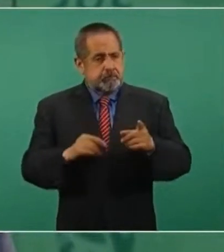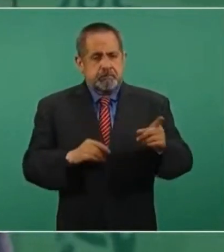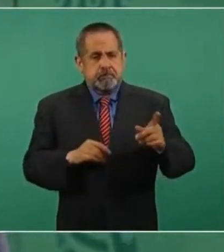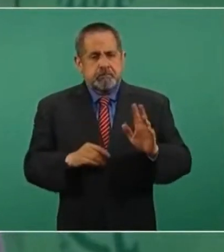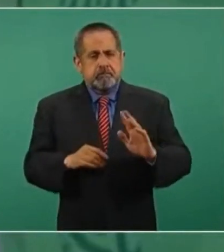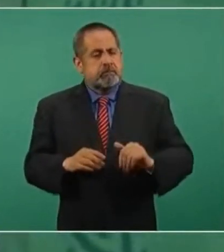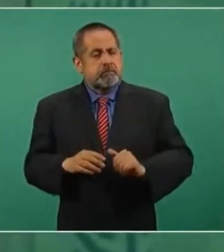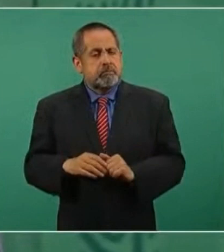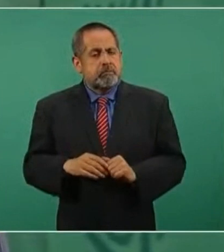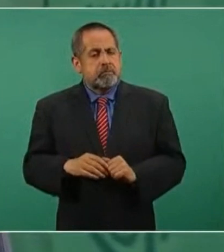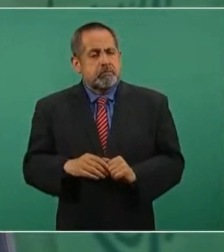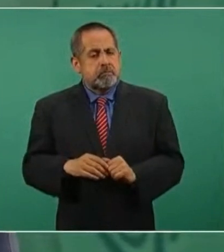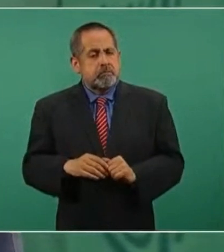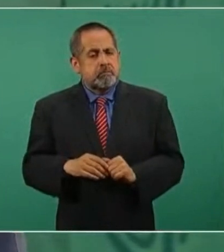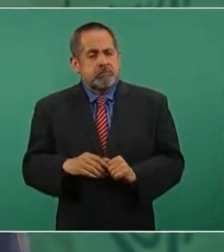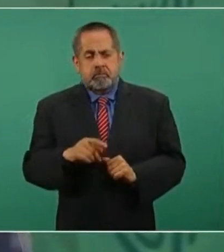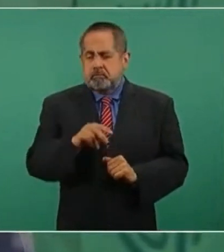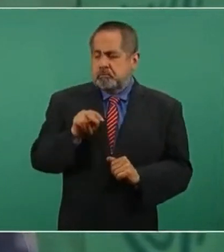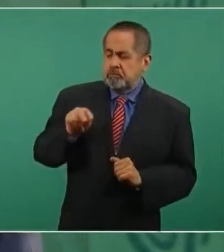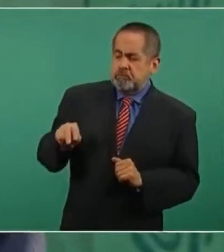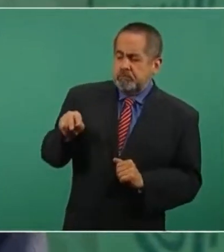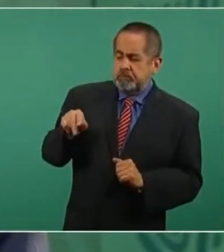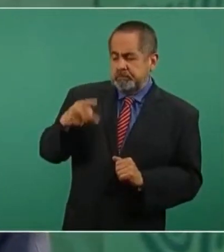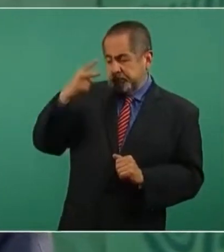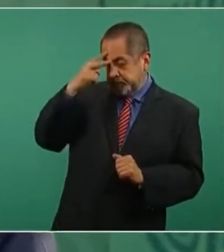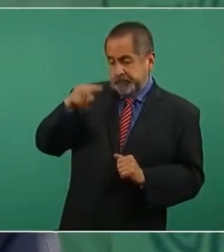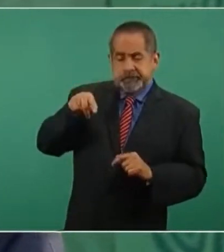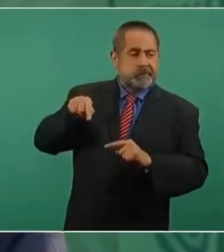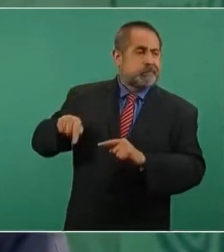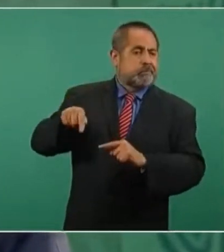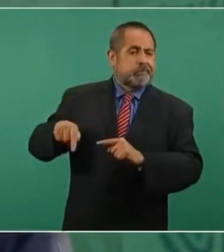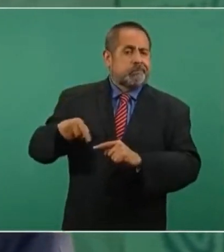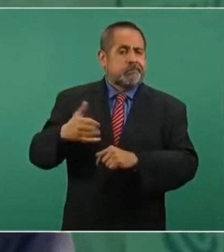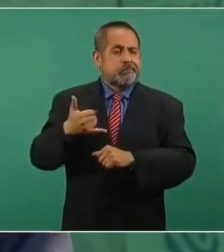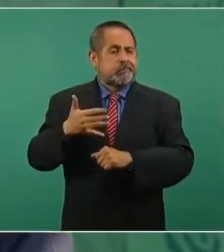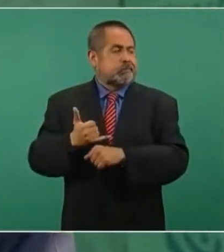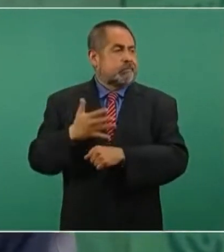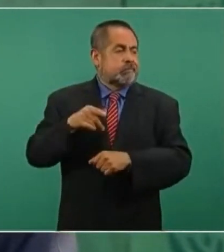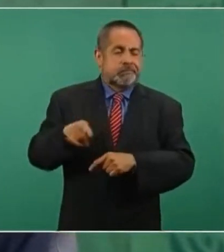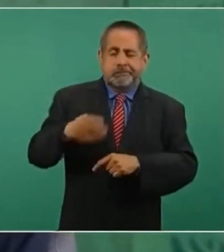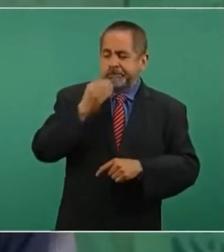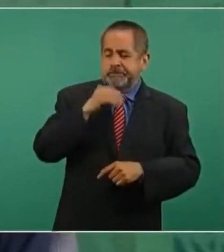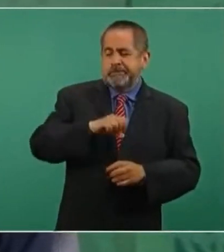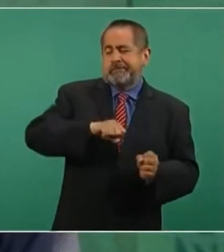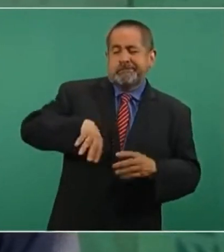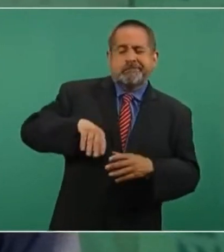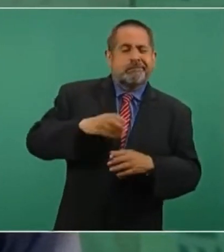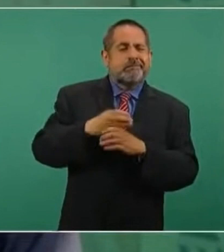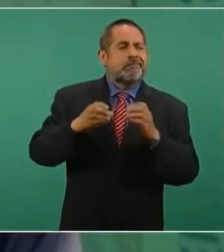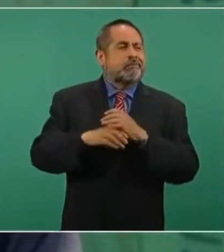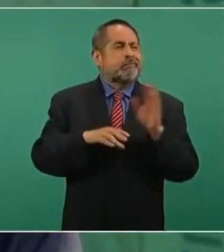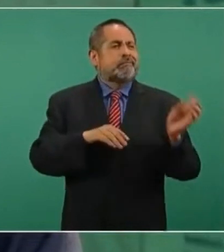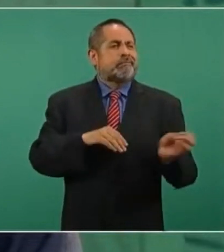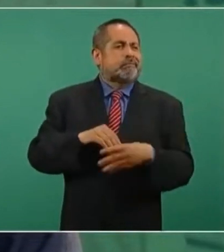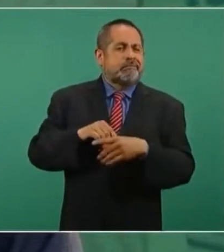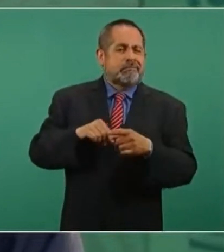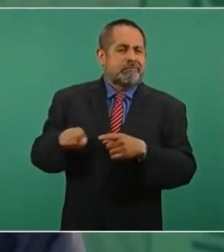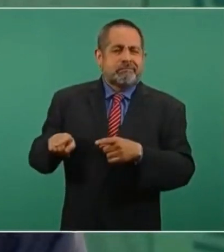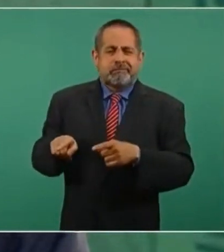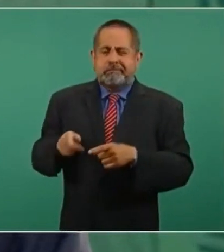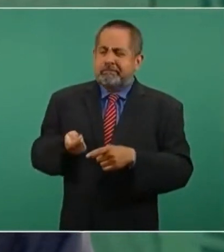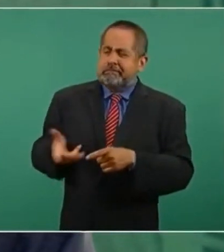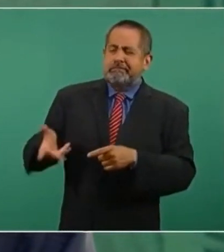a México como el patio trasero de Estados Unidos.